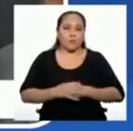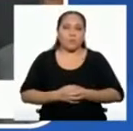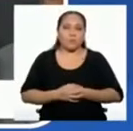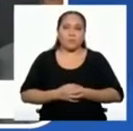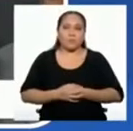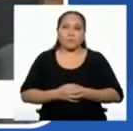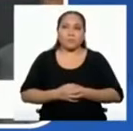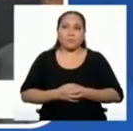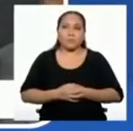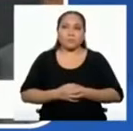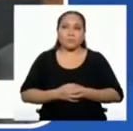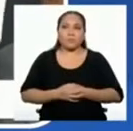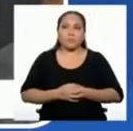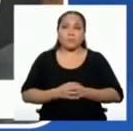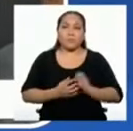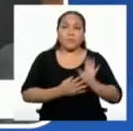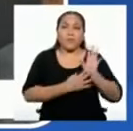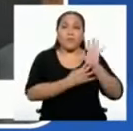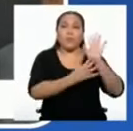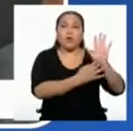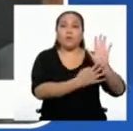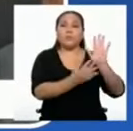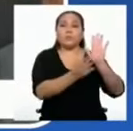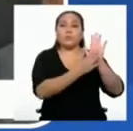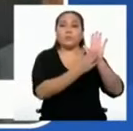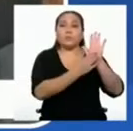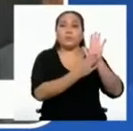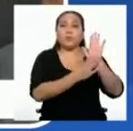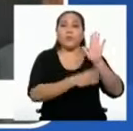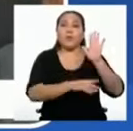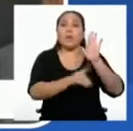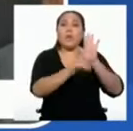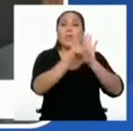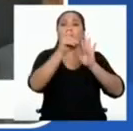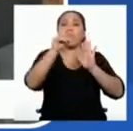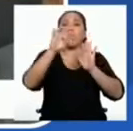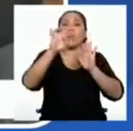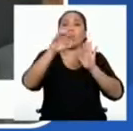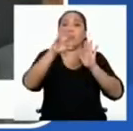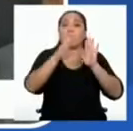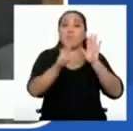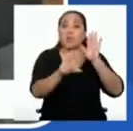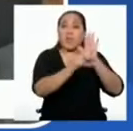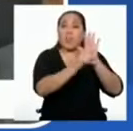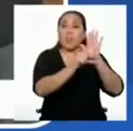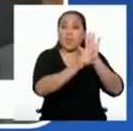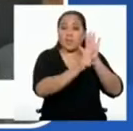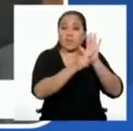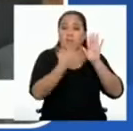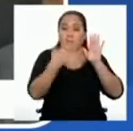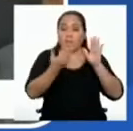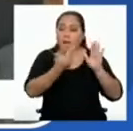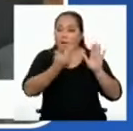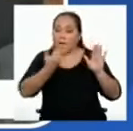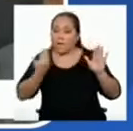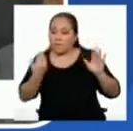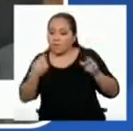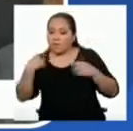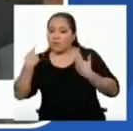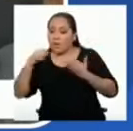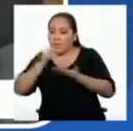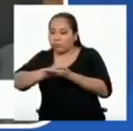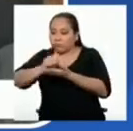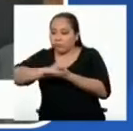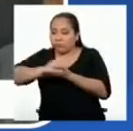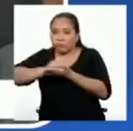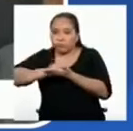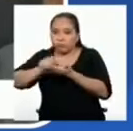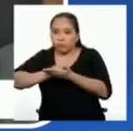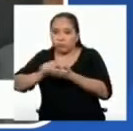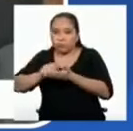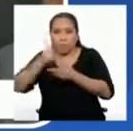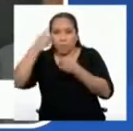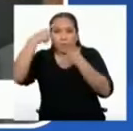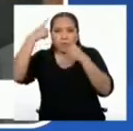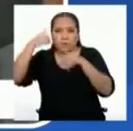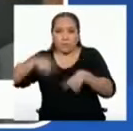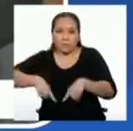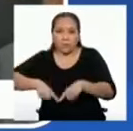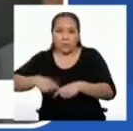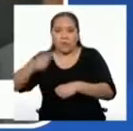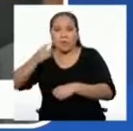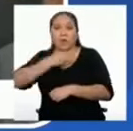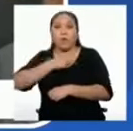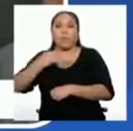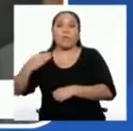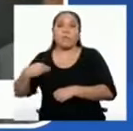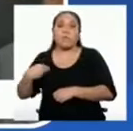Muestro a el decreto que hace un momento hemos suscrito los ministros y quien habla.